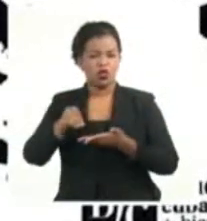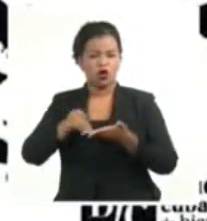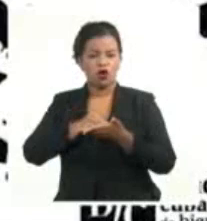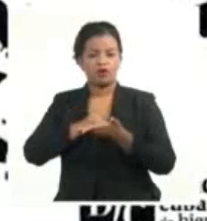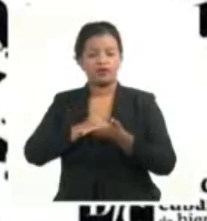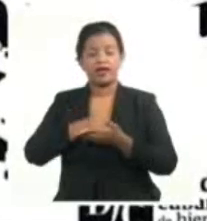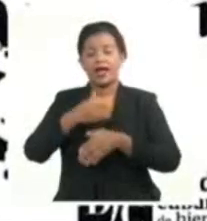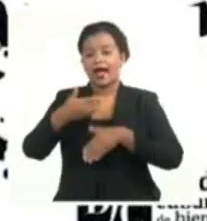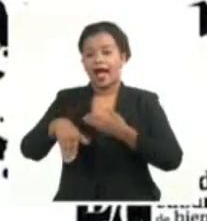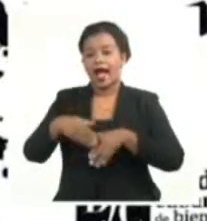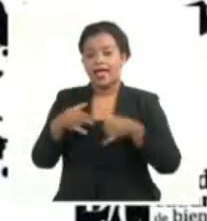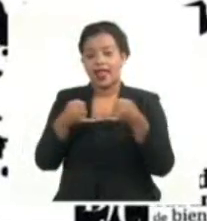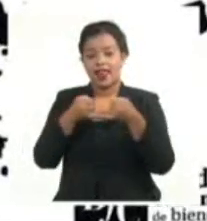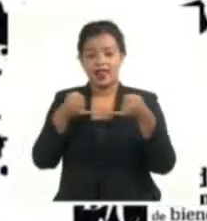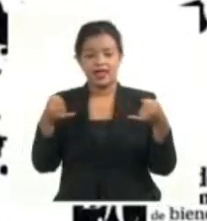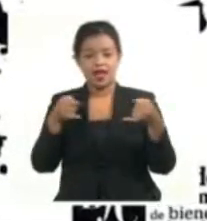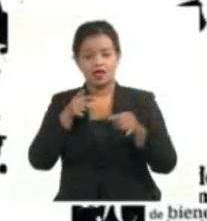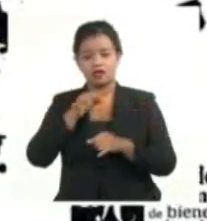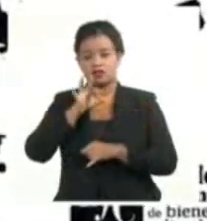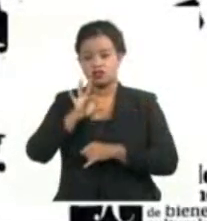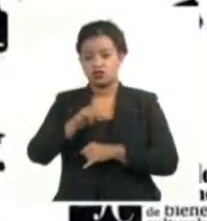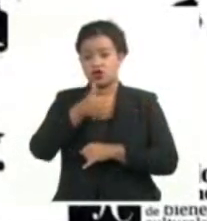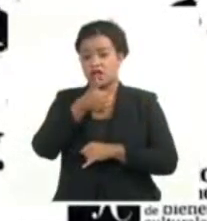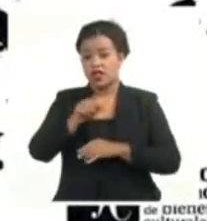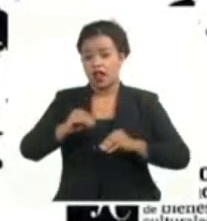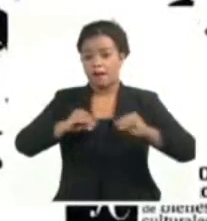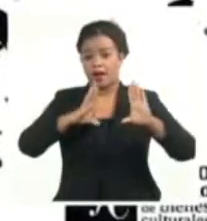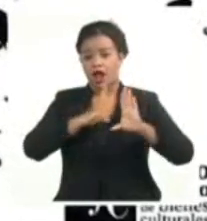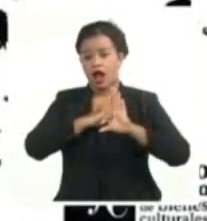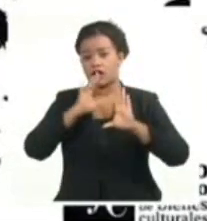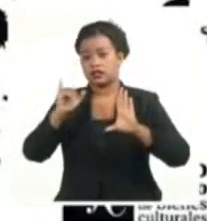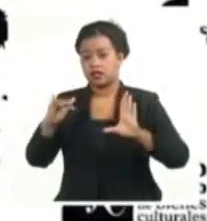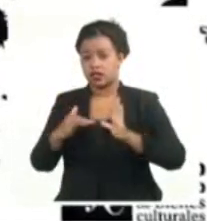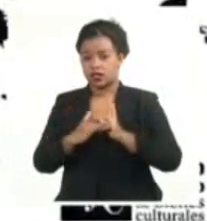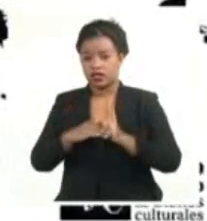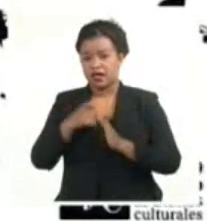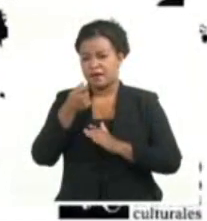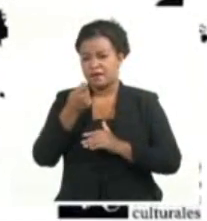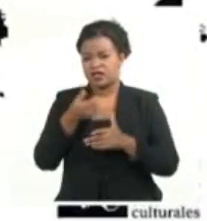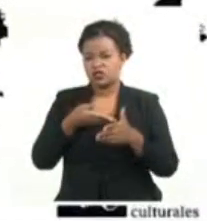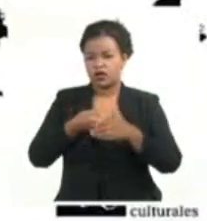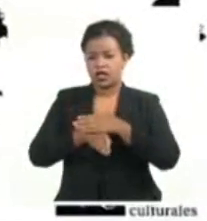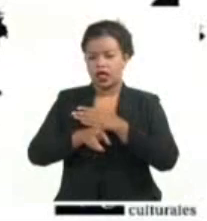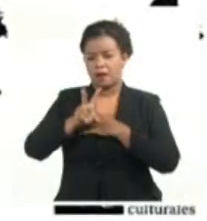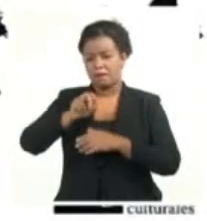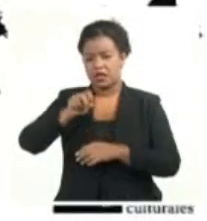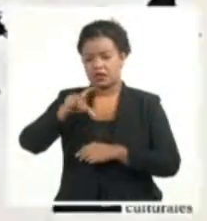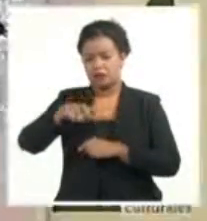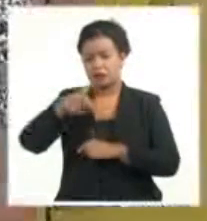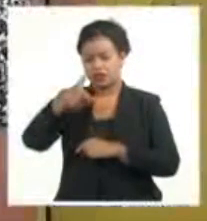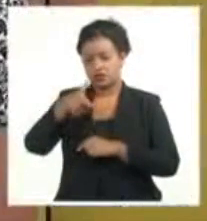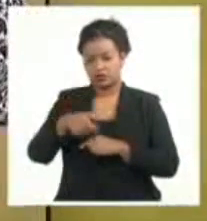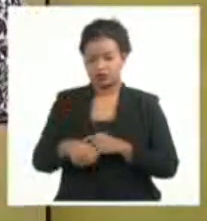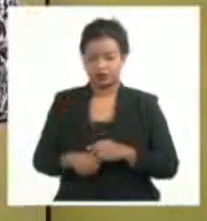en el horario de 10 de la mañana hasta las 6 de la tarde. Y el precio de la entrada será de 20 CUP.